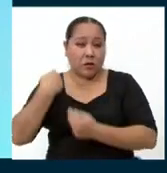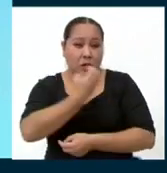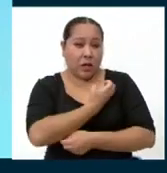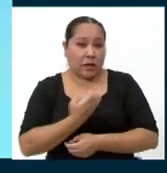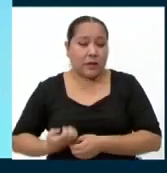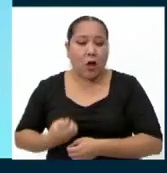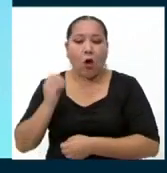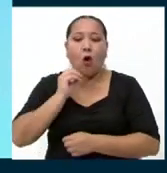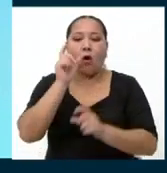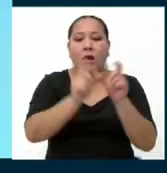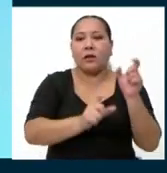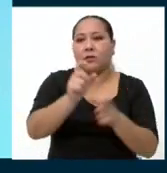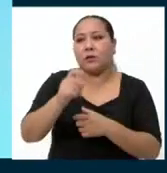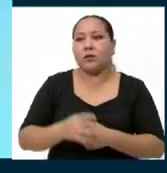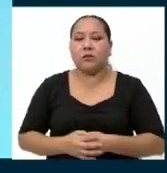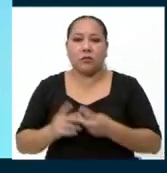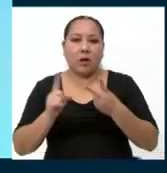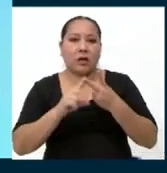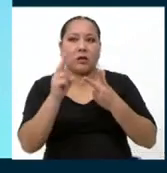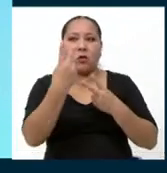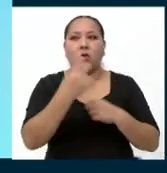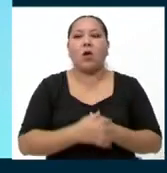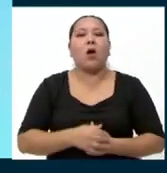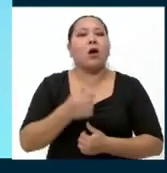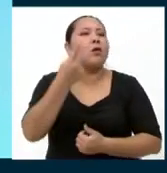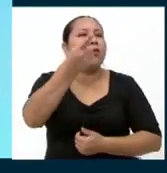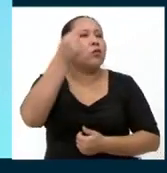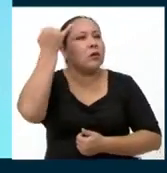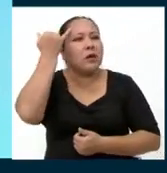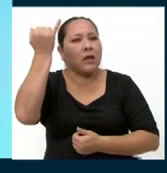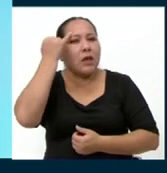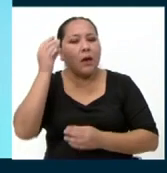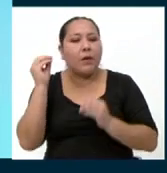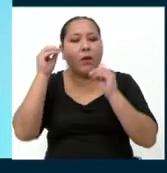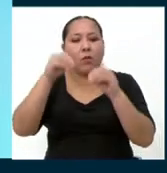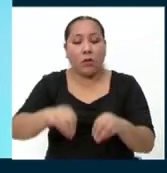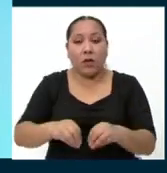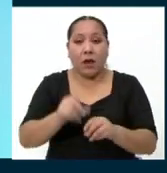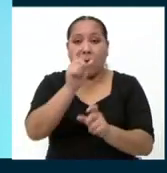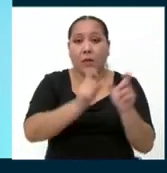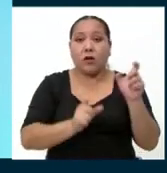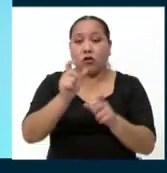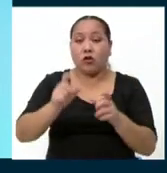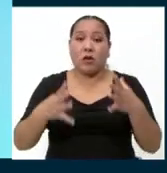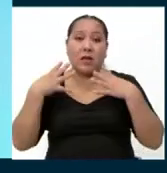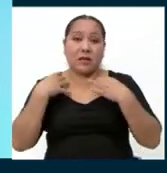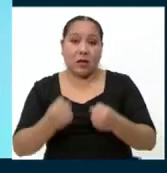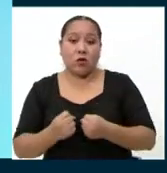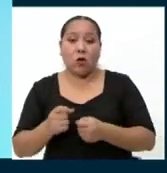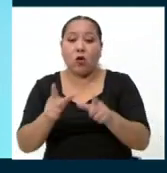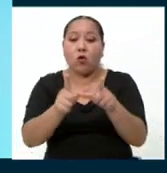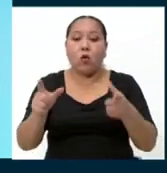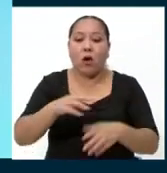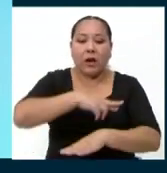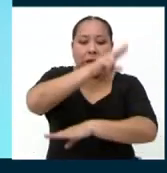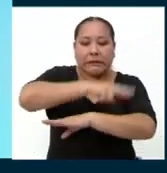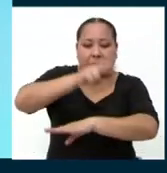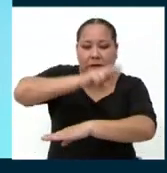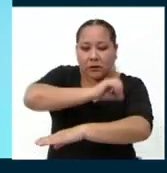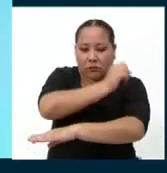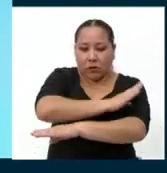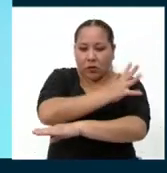ciudadanos? Segunda, ¿qué plantearía para atraer al personal de salud en zonas rurales? Escoja una de las dos, por favor.